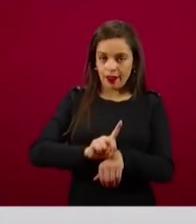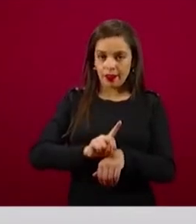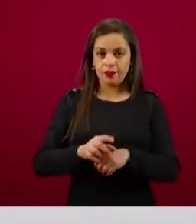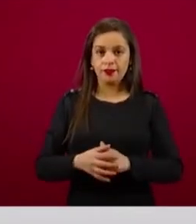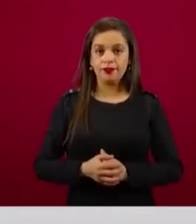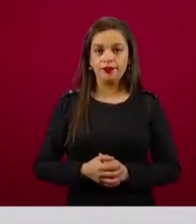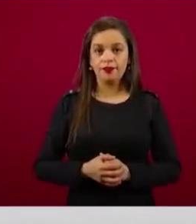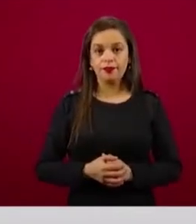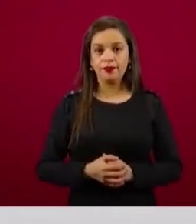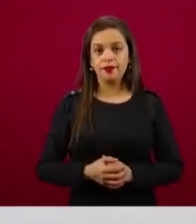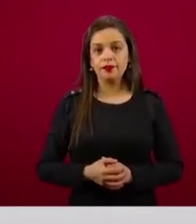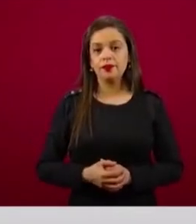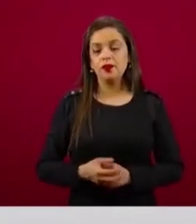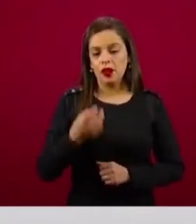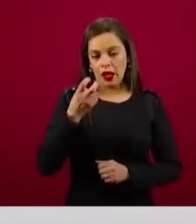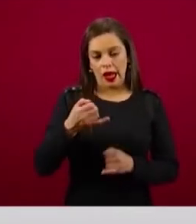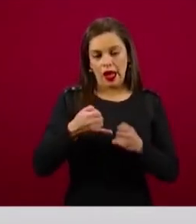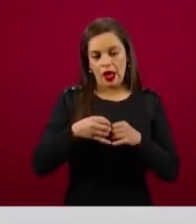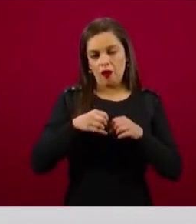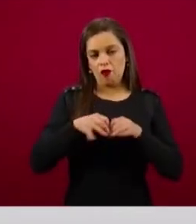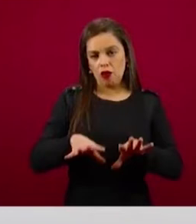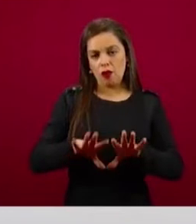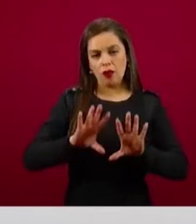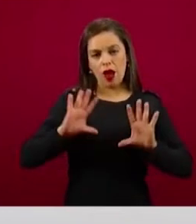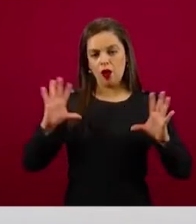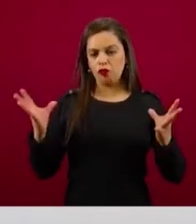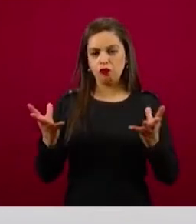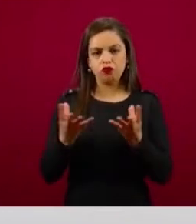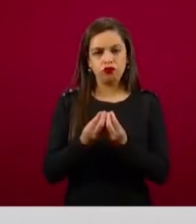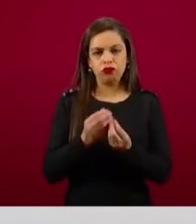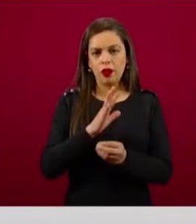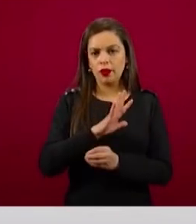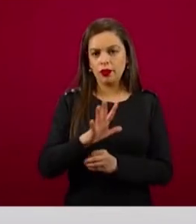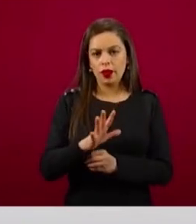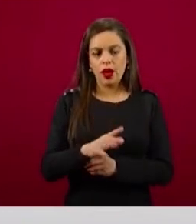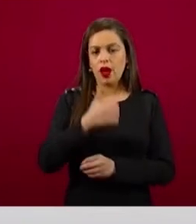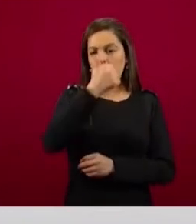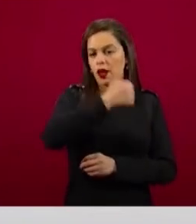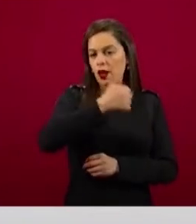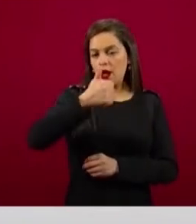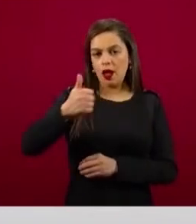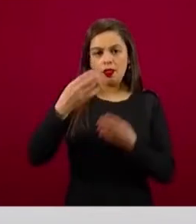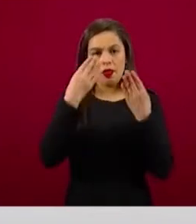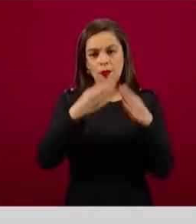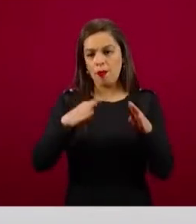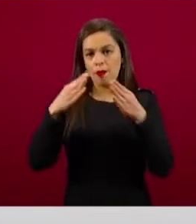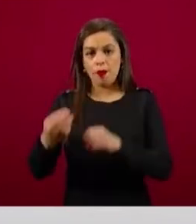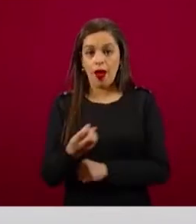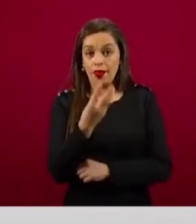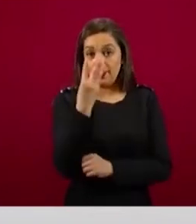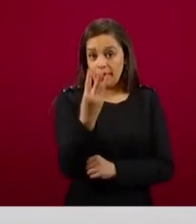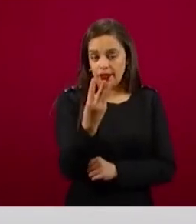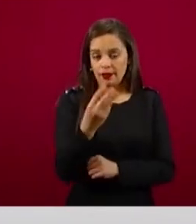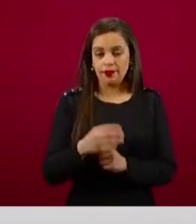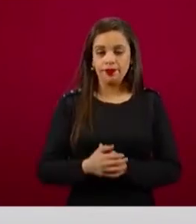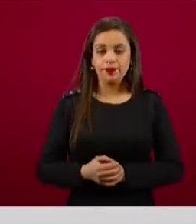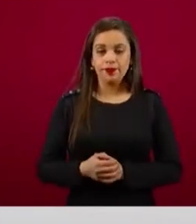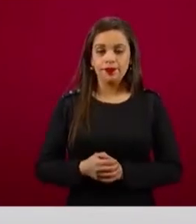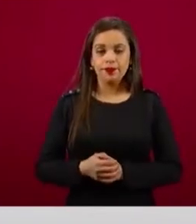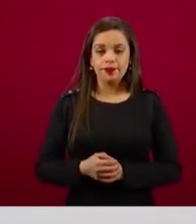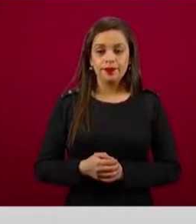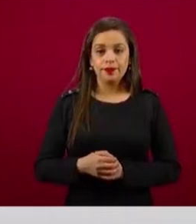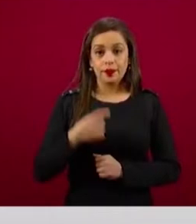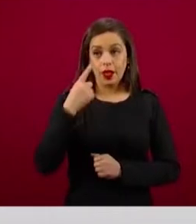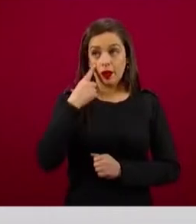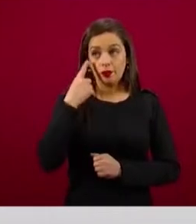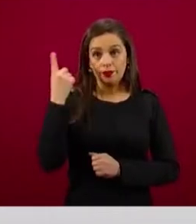para darles la información cerrada, ya con el reporte de los tres bancos. Entonces, los resultados que tenemos son, vean